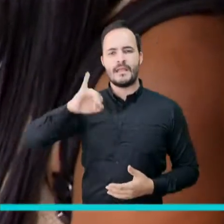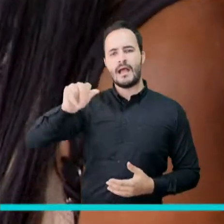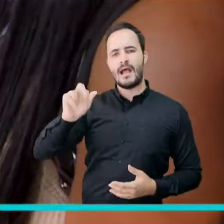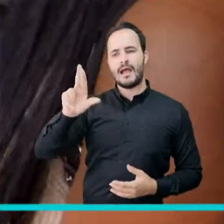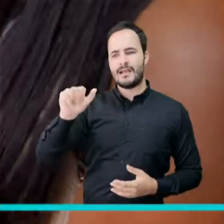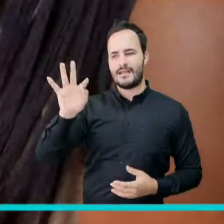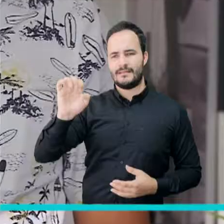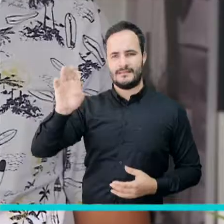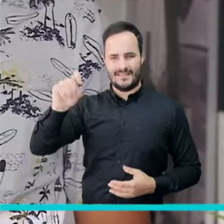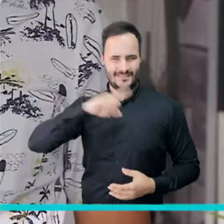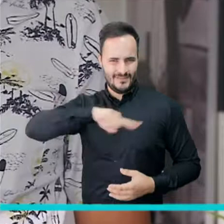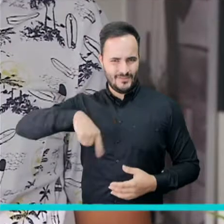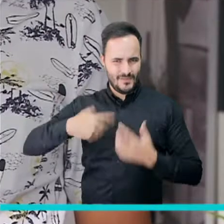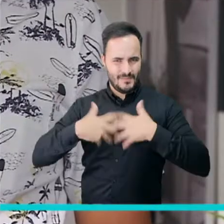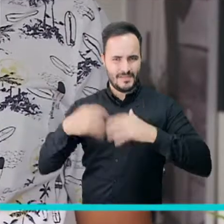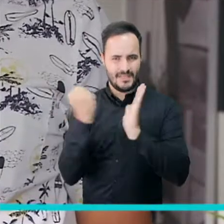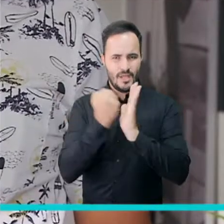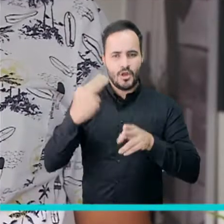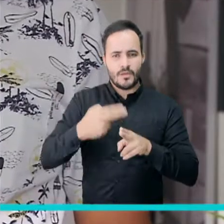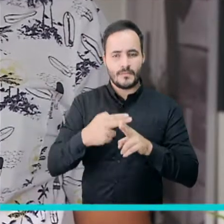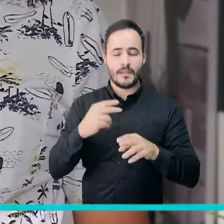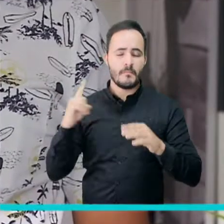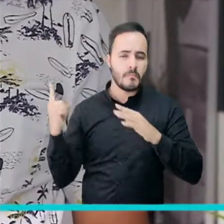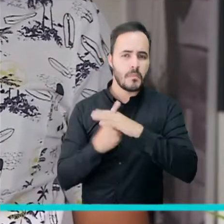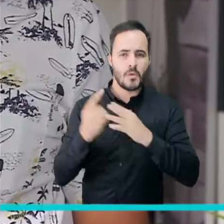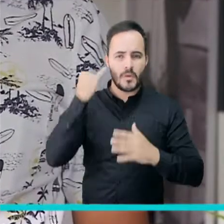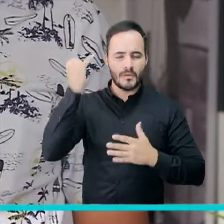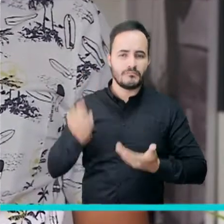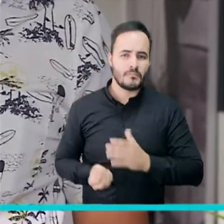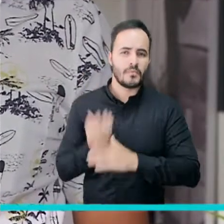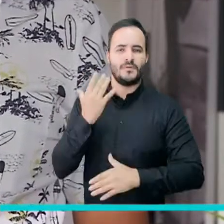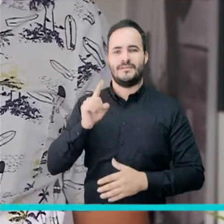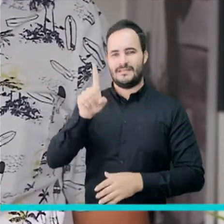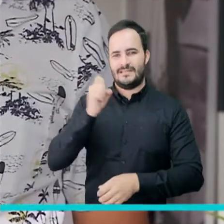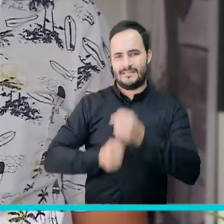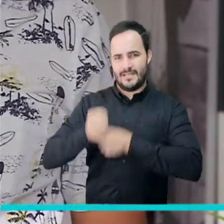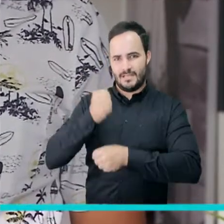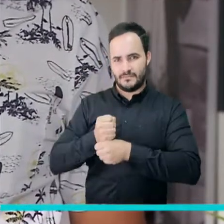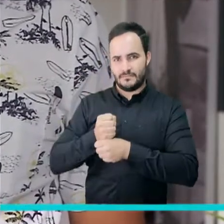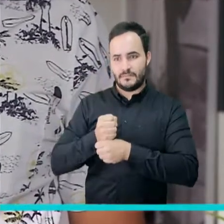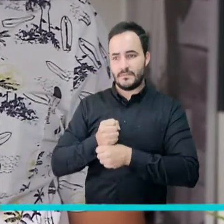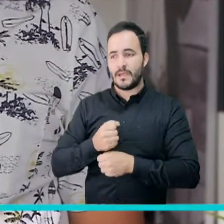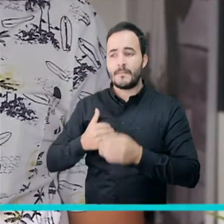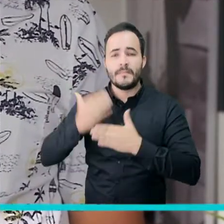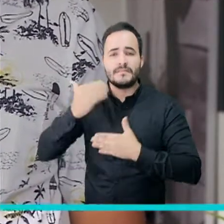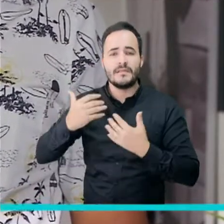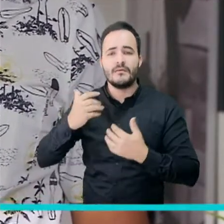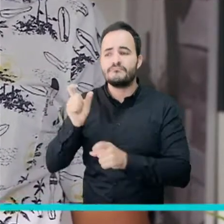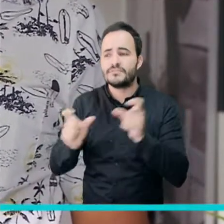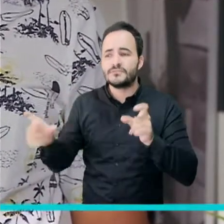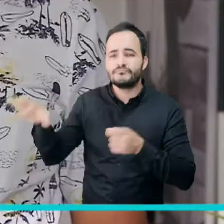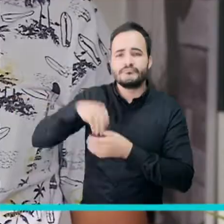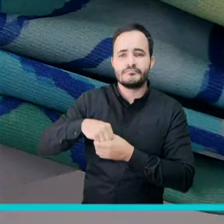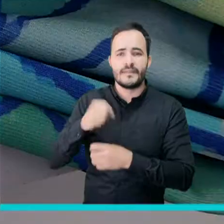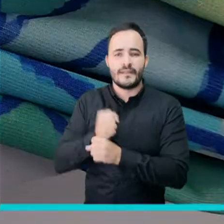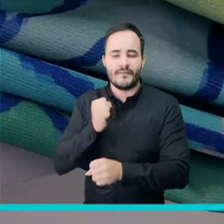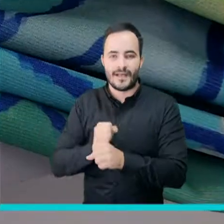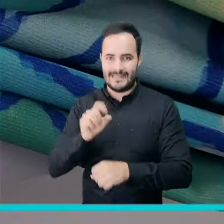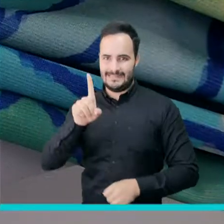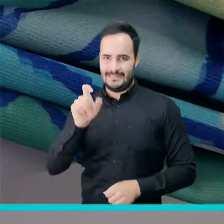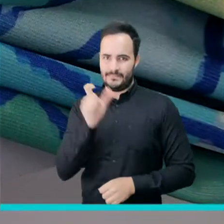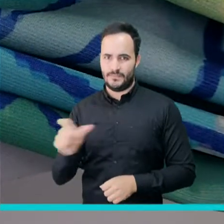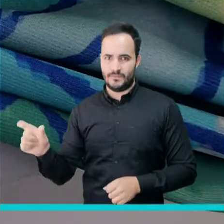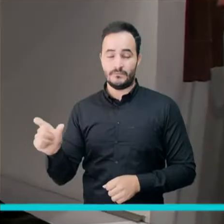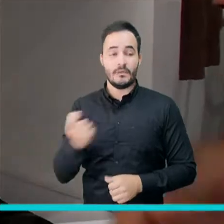Jarate es una empresa que se ha creado hace seis años, comenzamos con seis colaboradores. Gracias a la